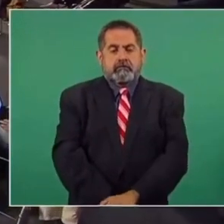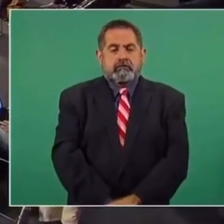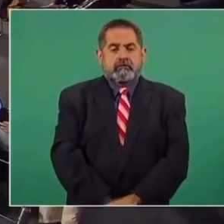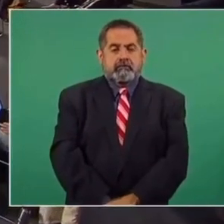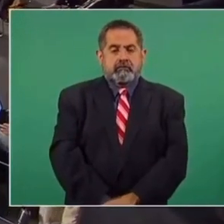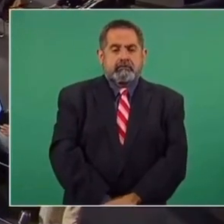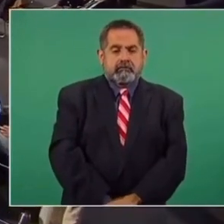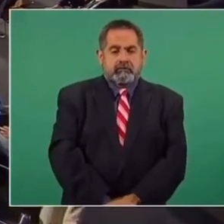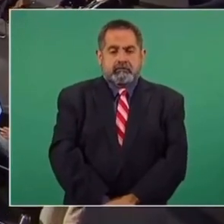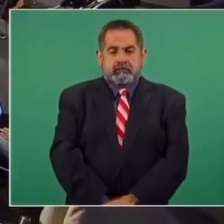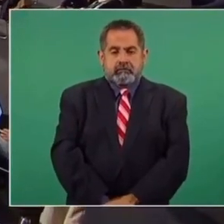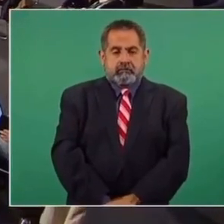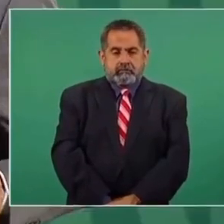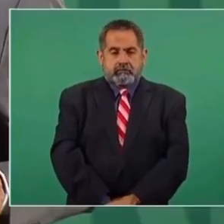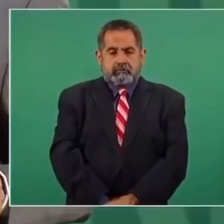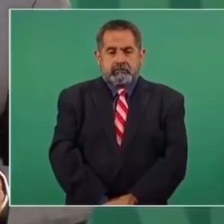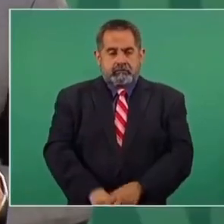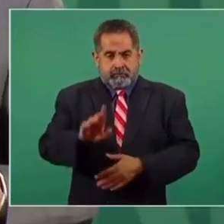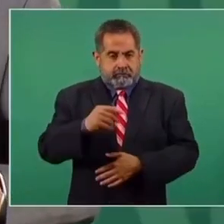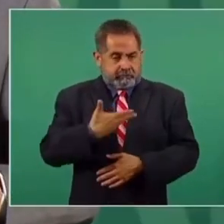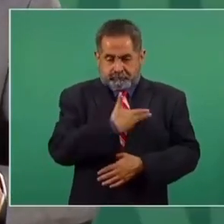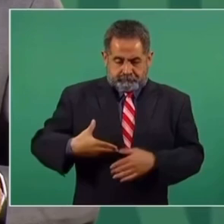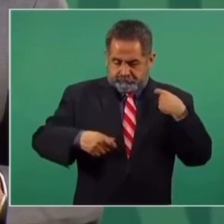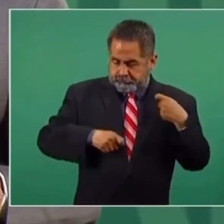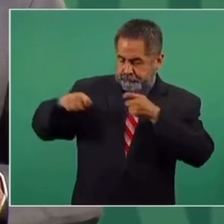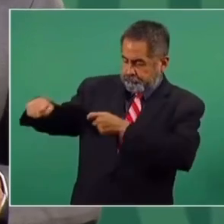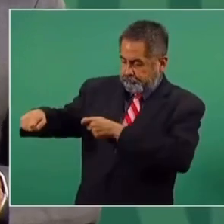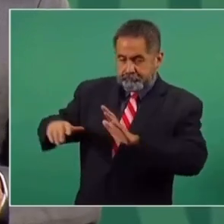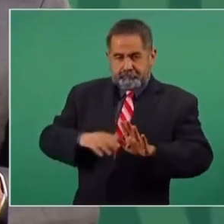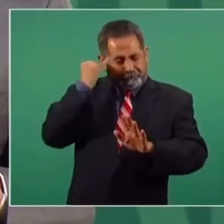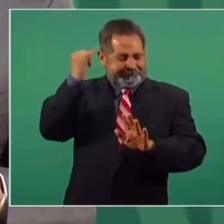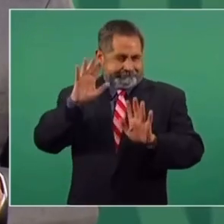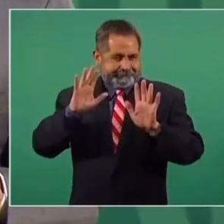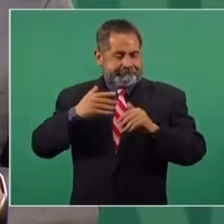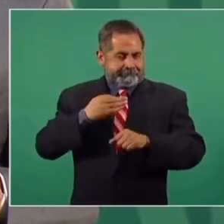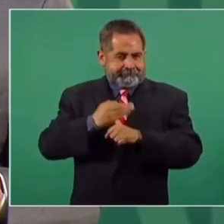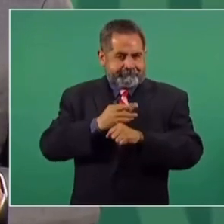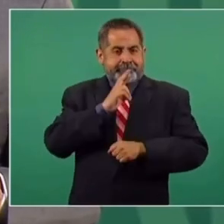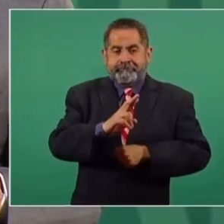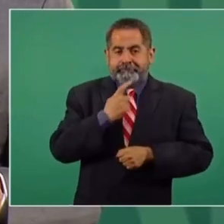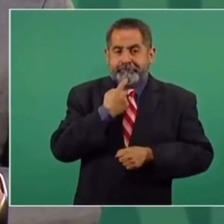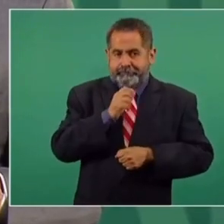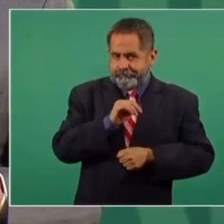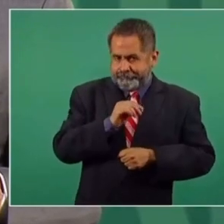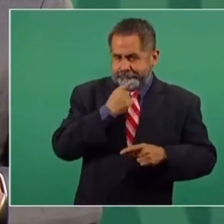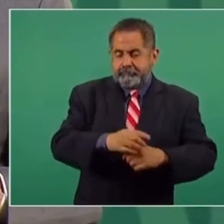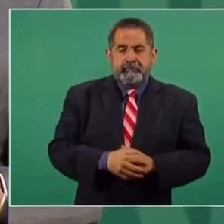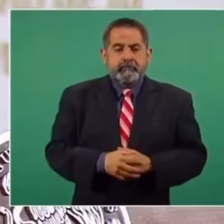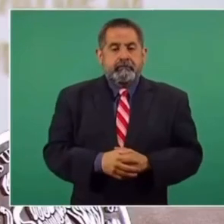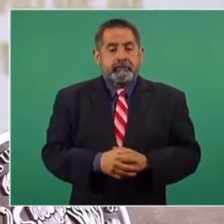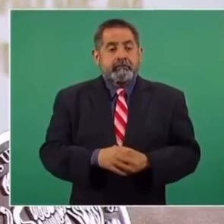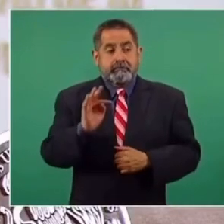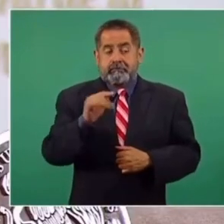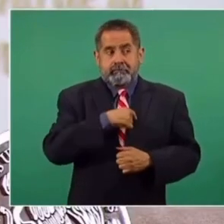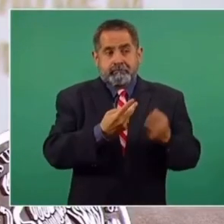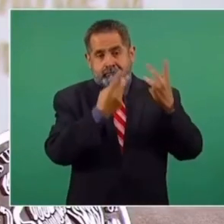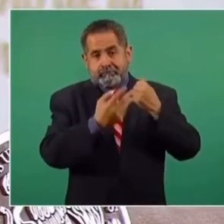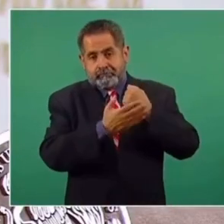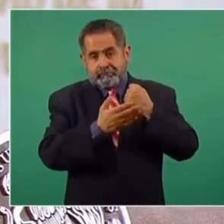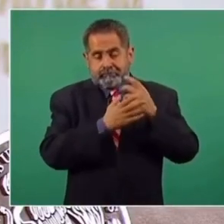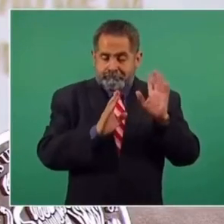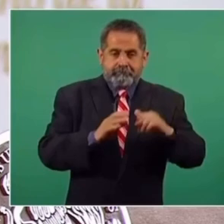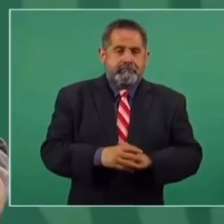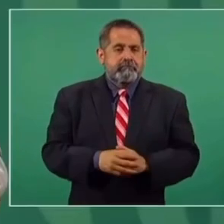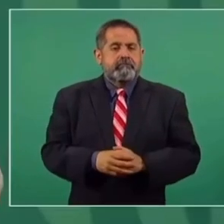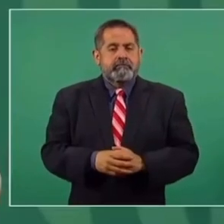Voy a dejarle mi vestidura, mi perchero, imaginarme, este, porque me pueden... Sí, solo lo que